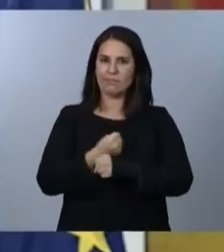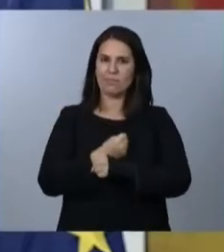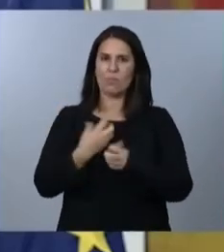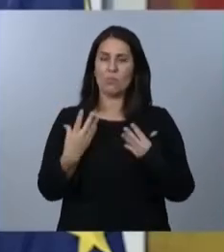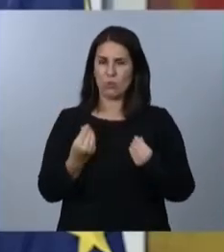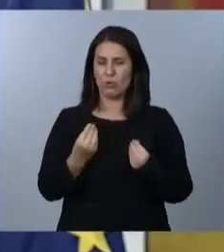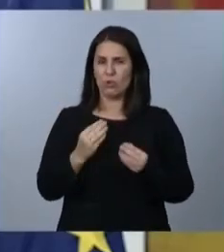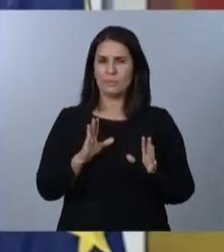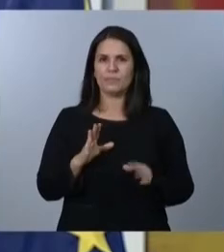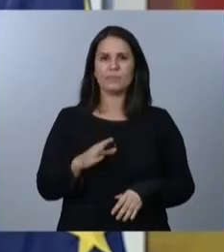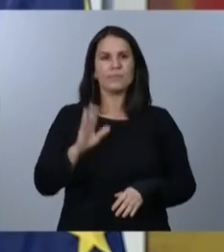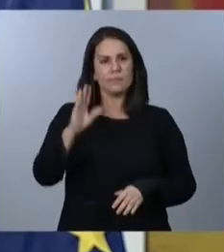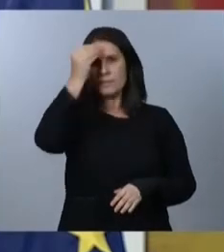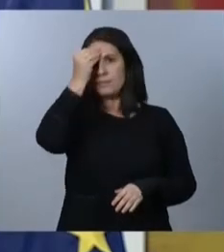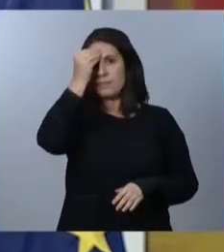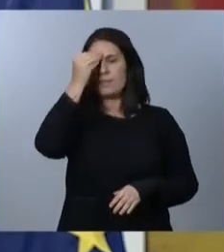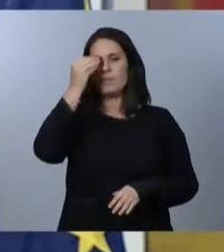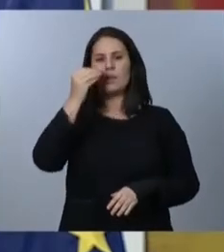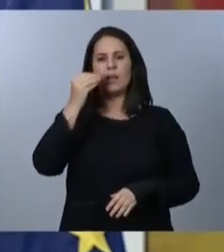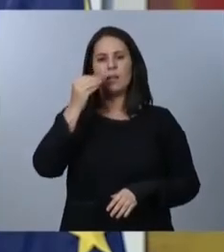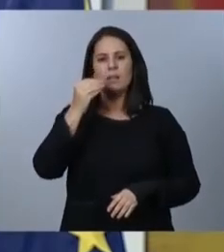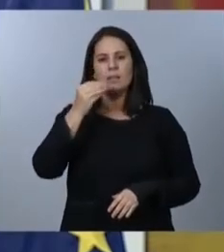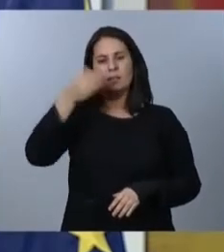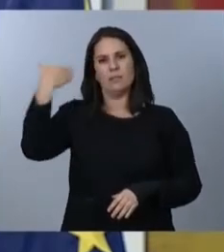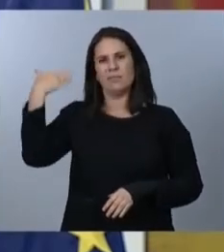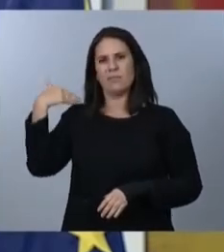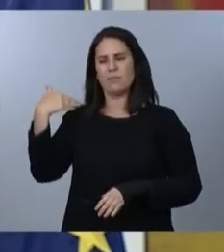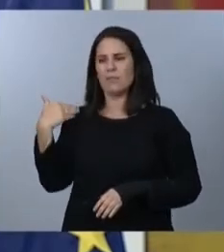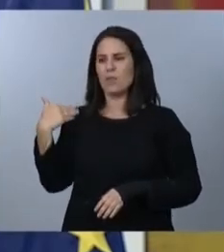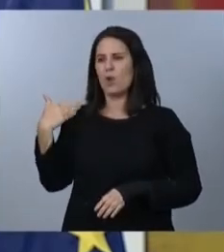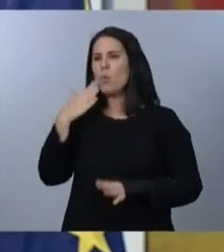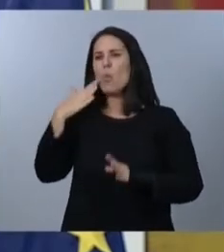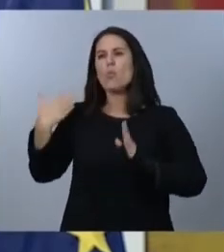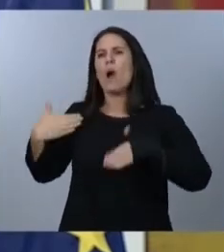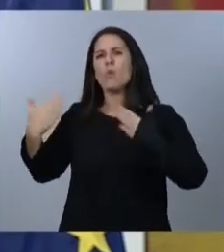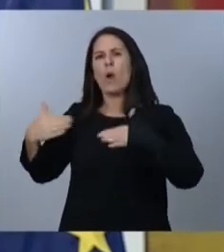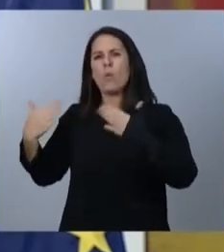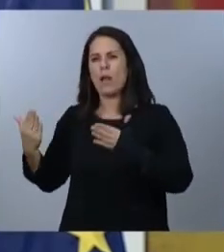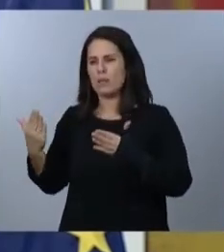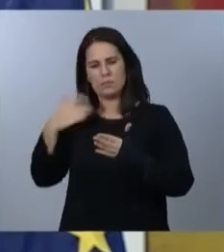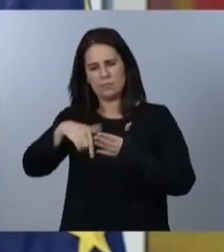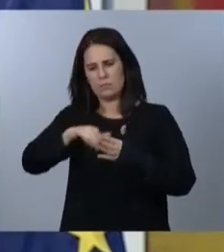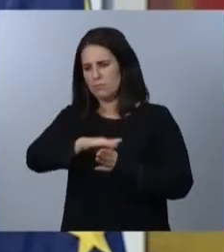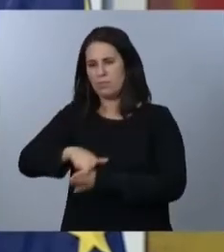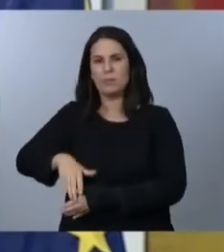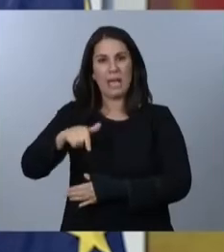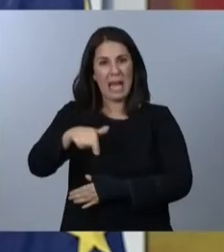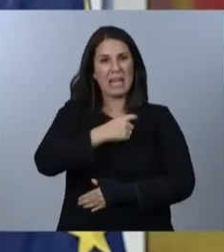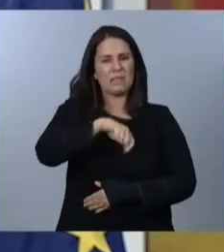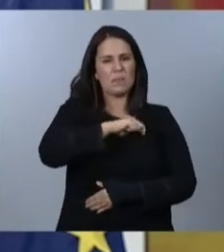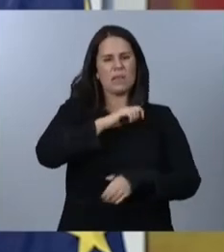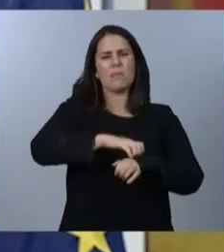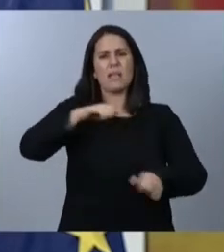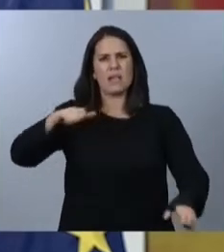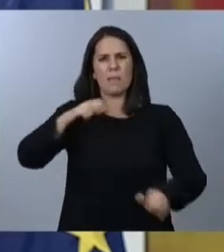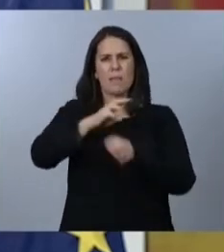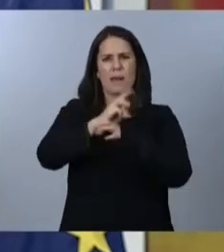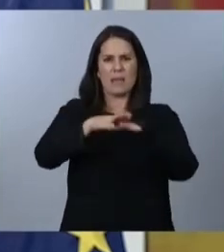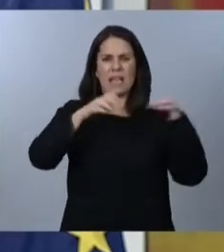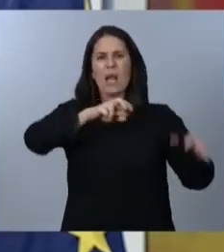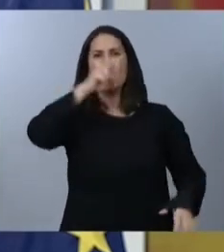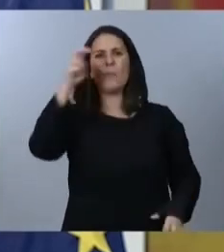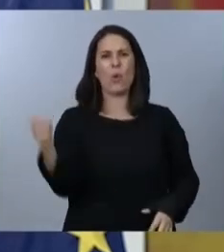pero creo que frente a las viejas recetas que hoy dejamos atrás, en España existe una mayoría parlamentaria plural que está llamada a